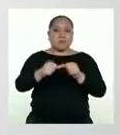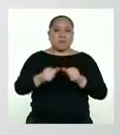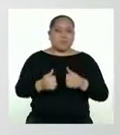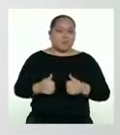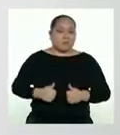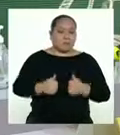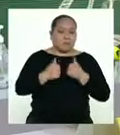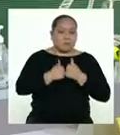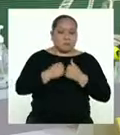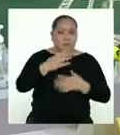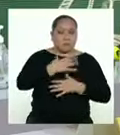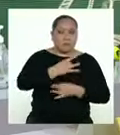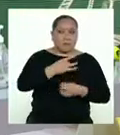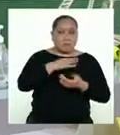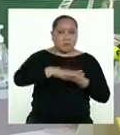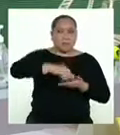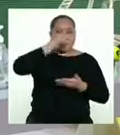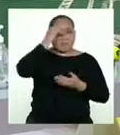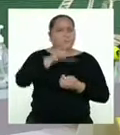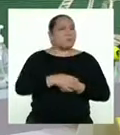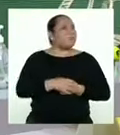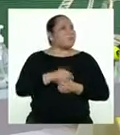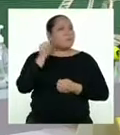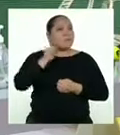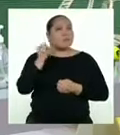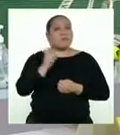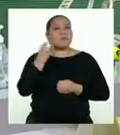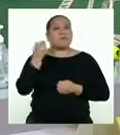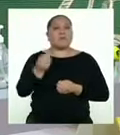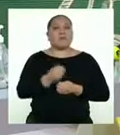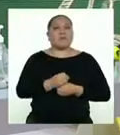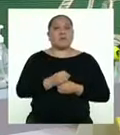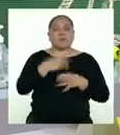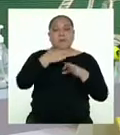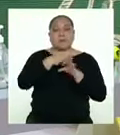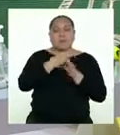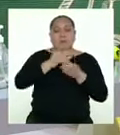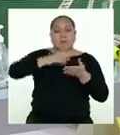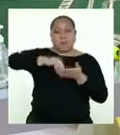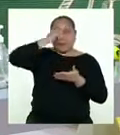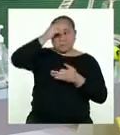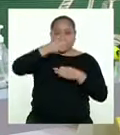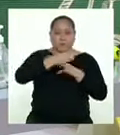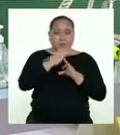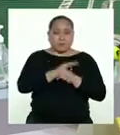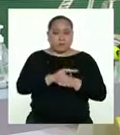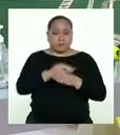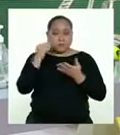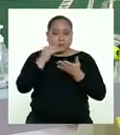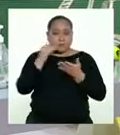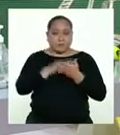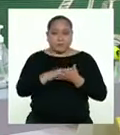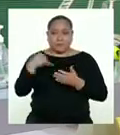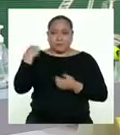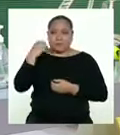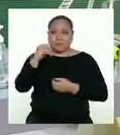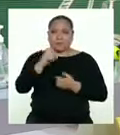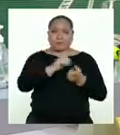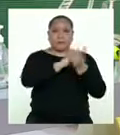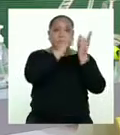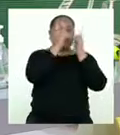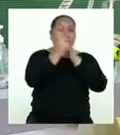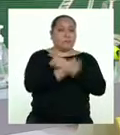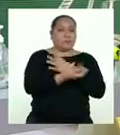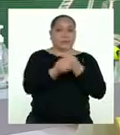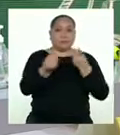por aprender? Definitivamente tiene que ver con que la forma de aprender y los hábitos de estudio para las y los adolescentes ha cambiado